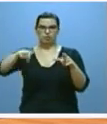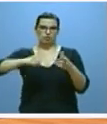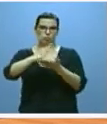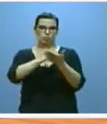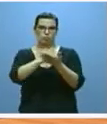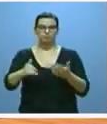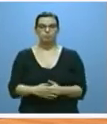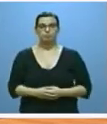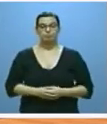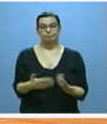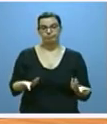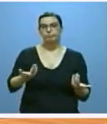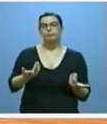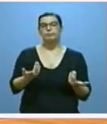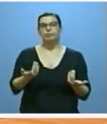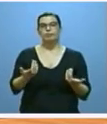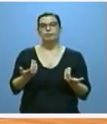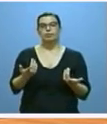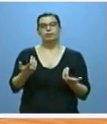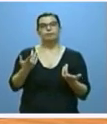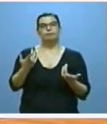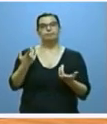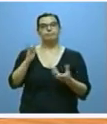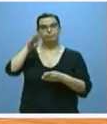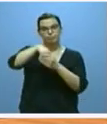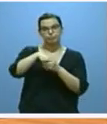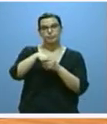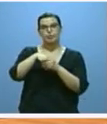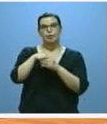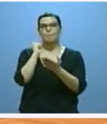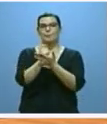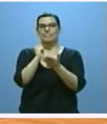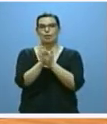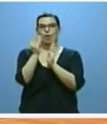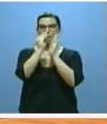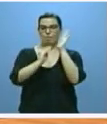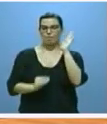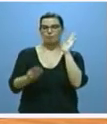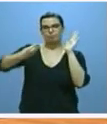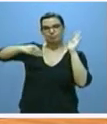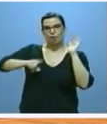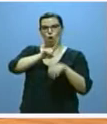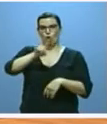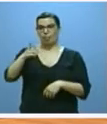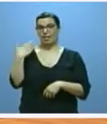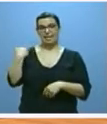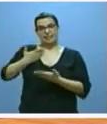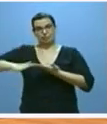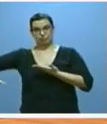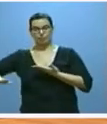De esta manera, se integrarán en ella 11 nuevas prestaciones y programas que antes no incluía,